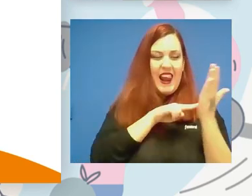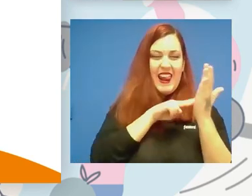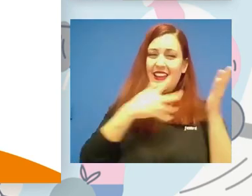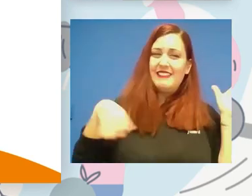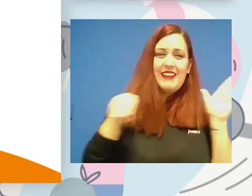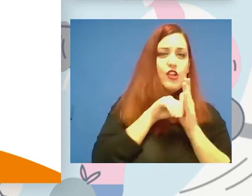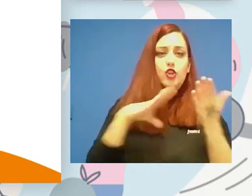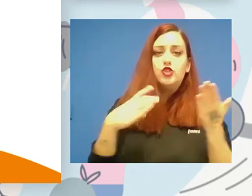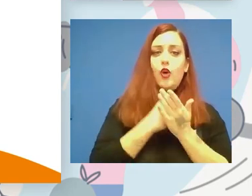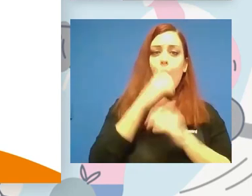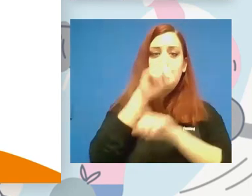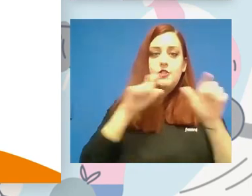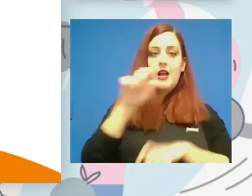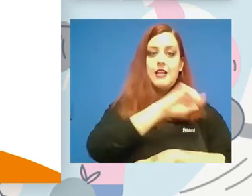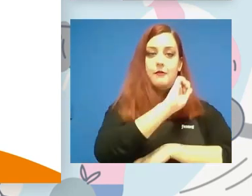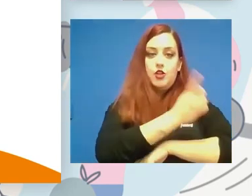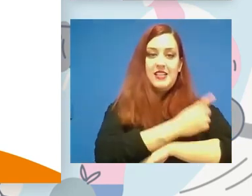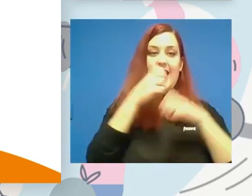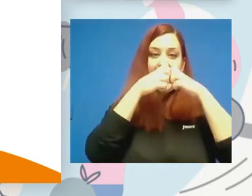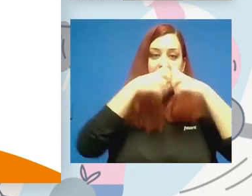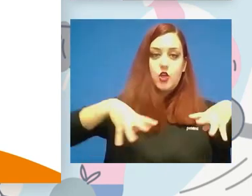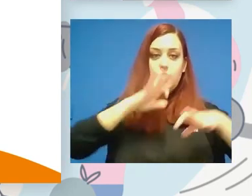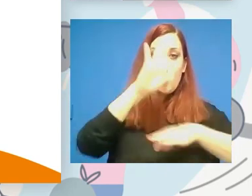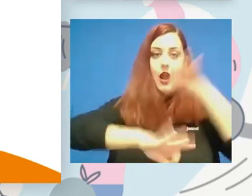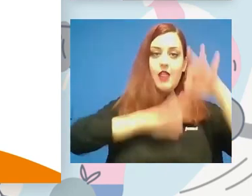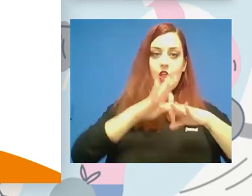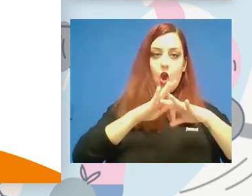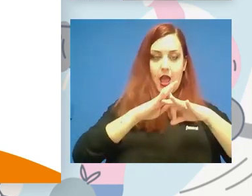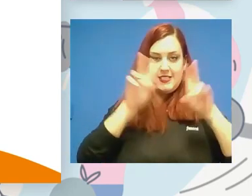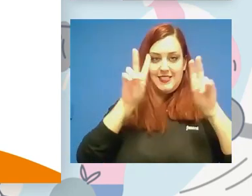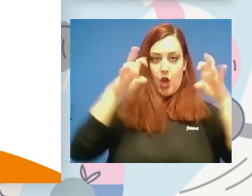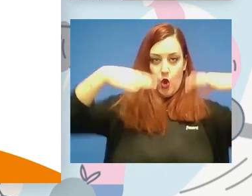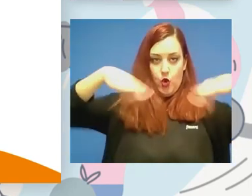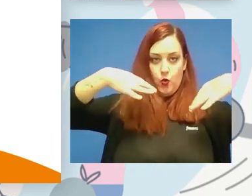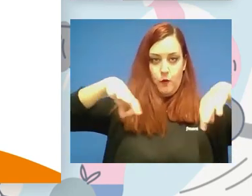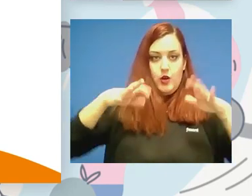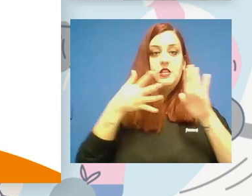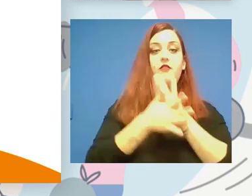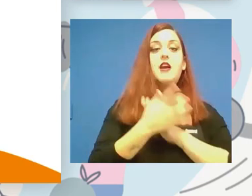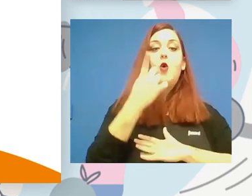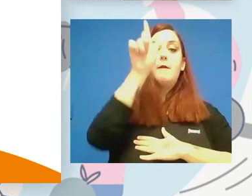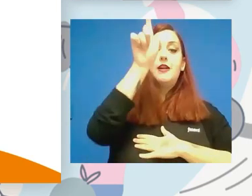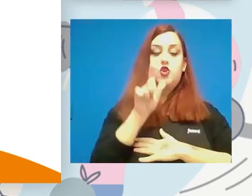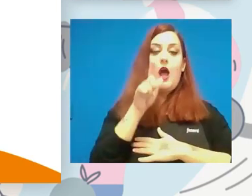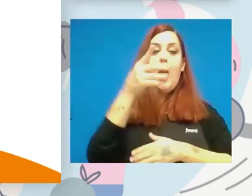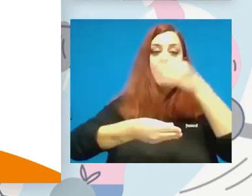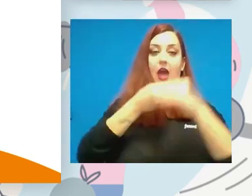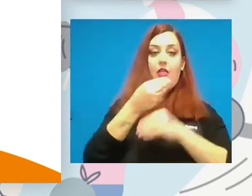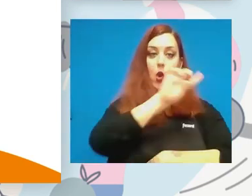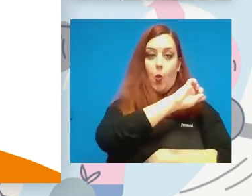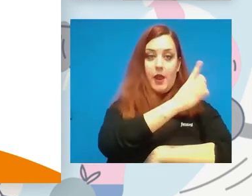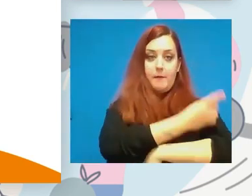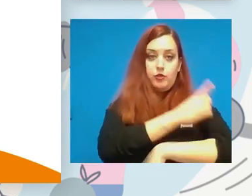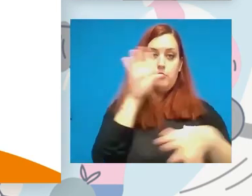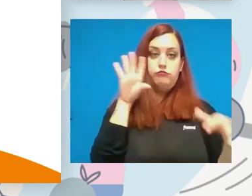deportistas en estructuras organizativas comunes. Es decir, que todas las personas que hacen un deporte concreto tienen que estar en la